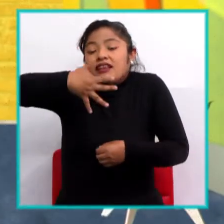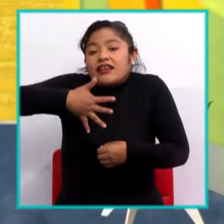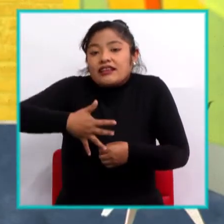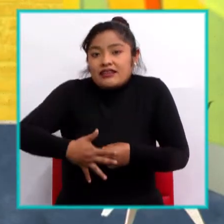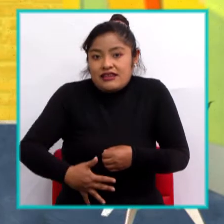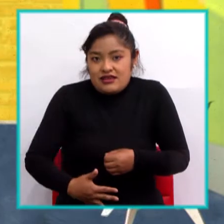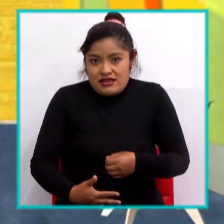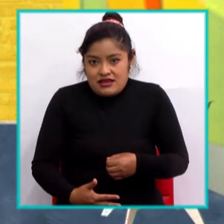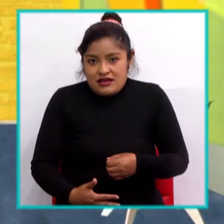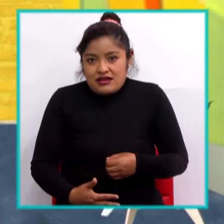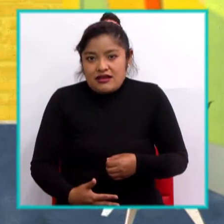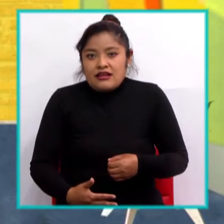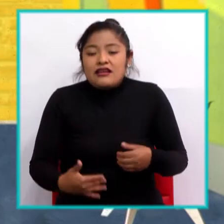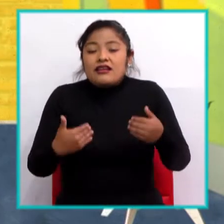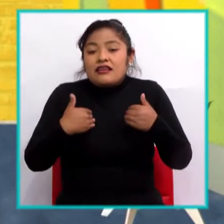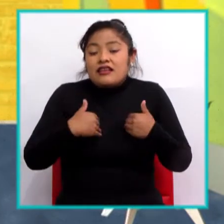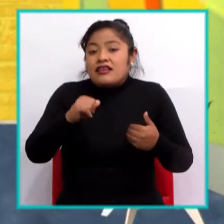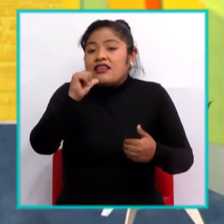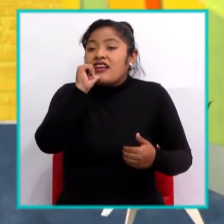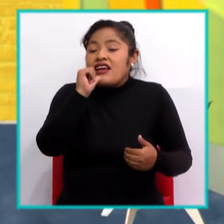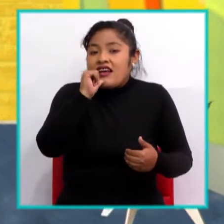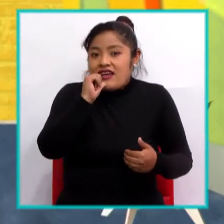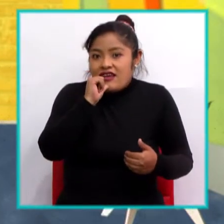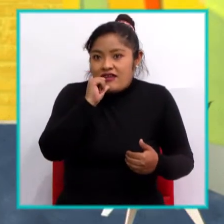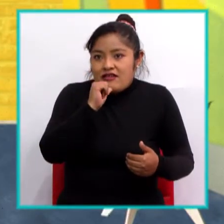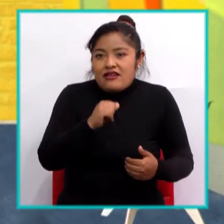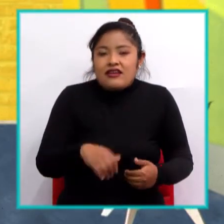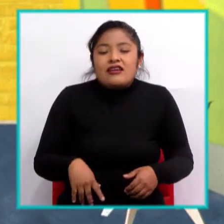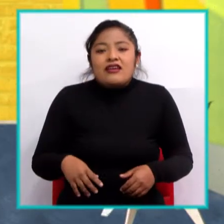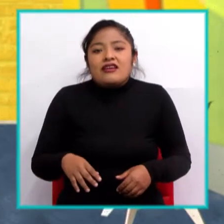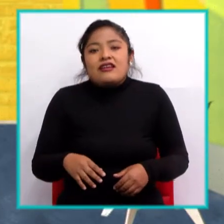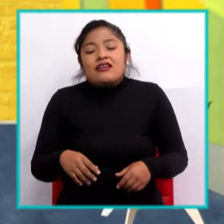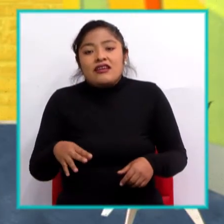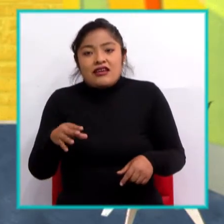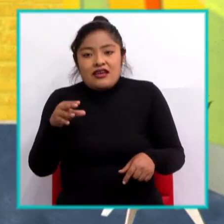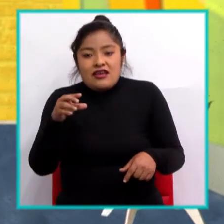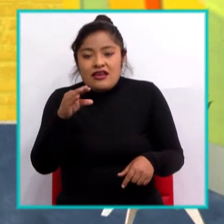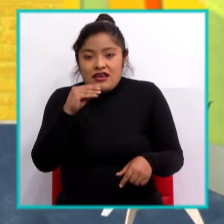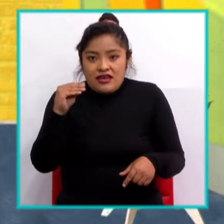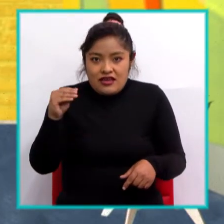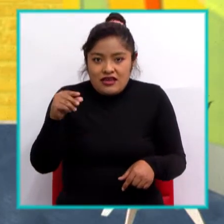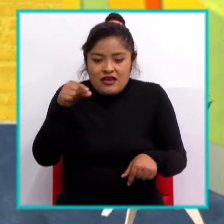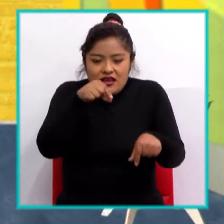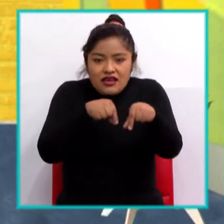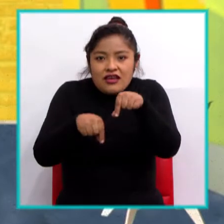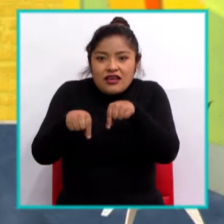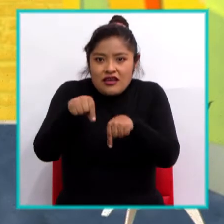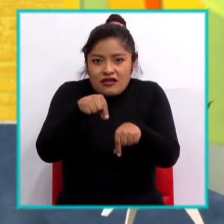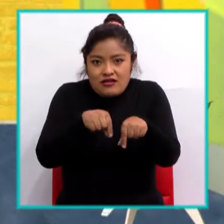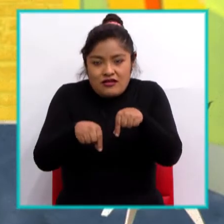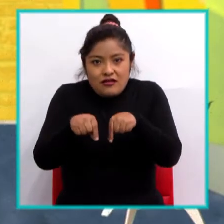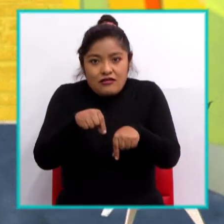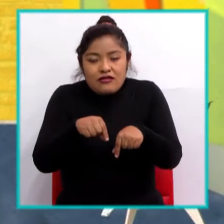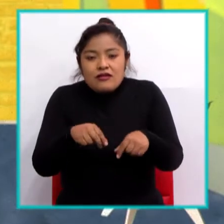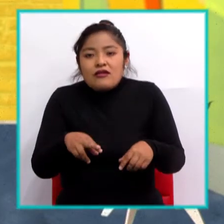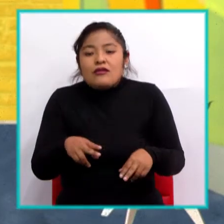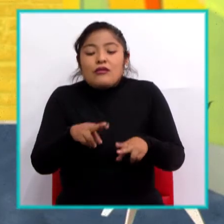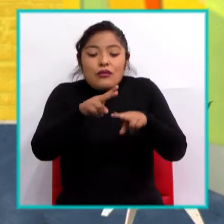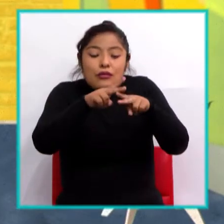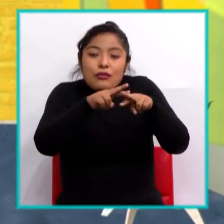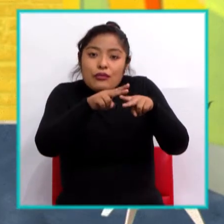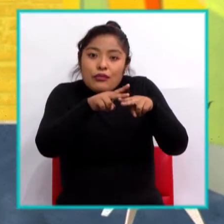y sustancias. Estas sustancias van a tener sales minerales disueltas en el plasma